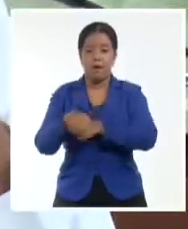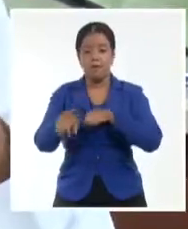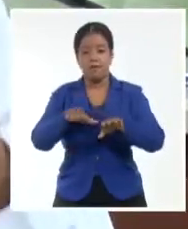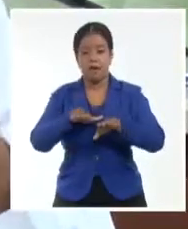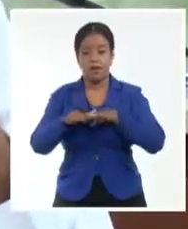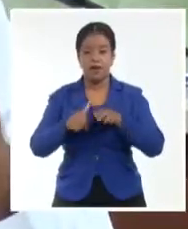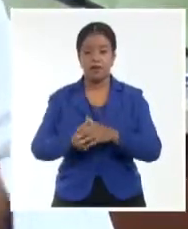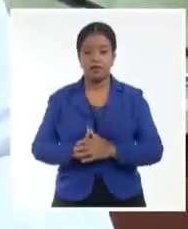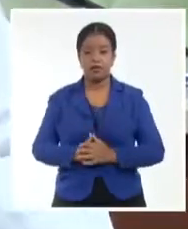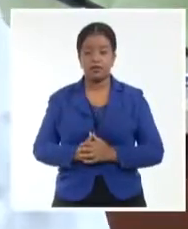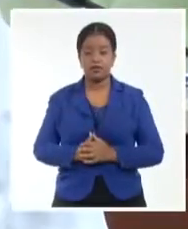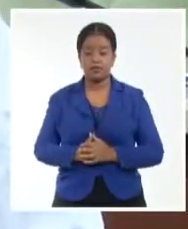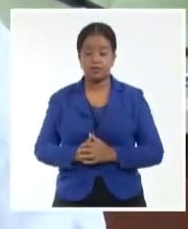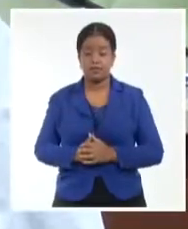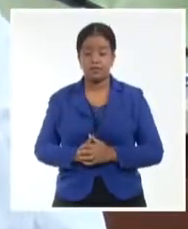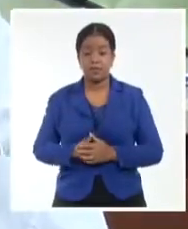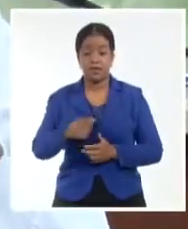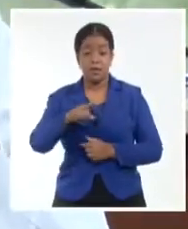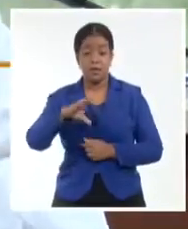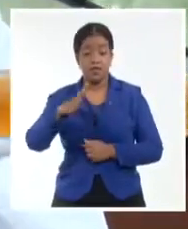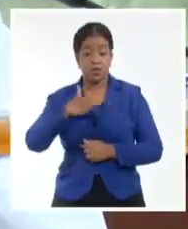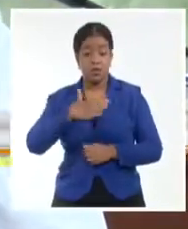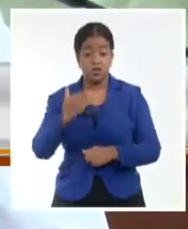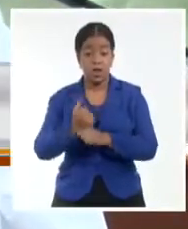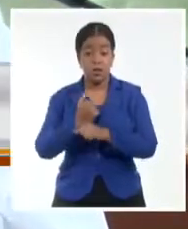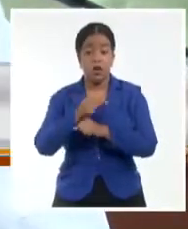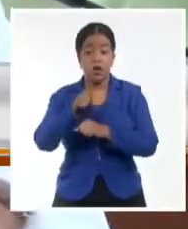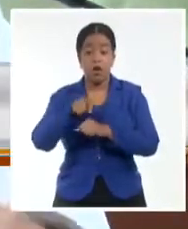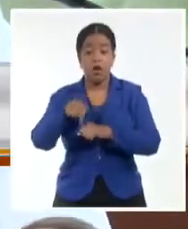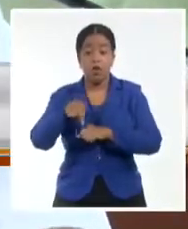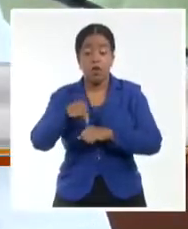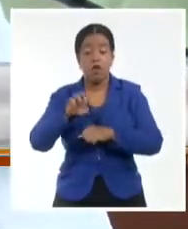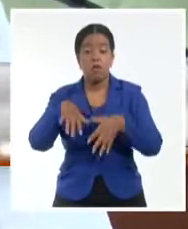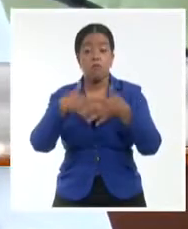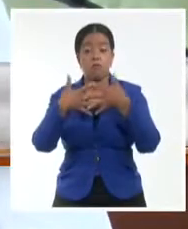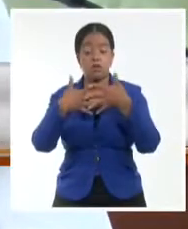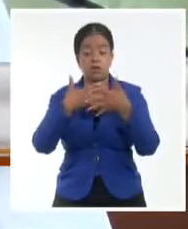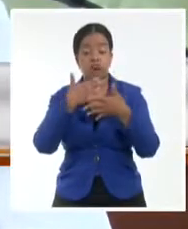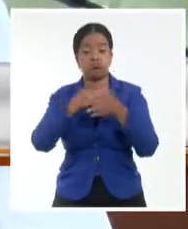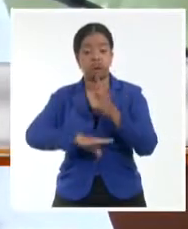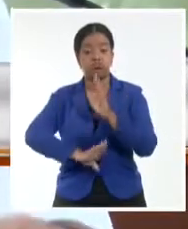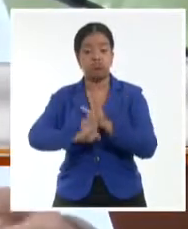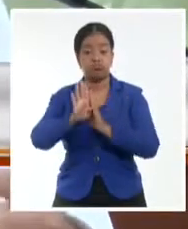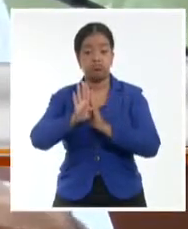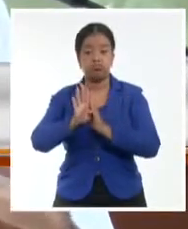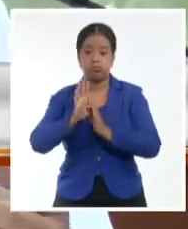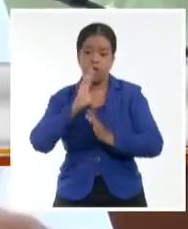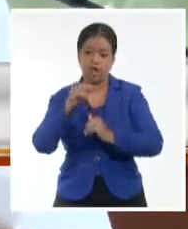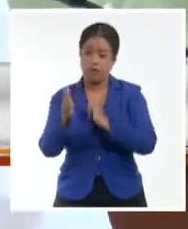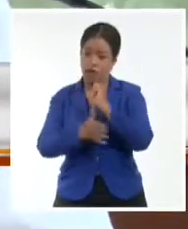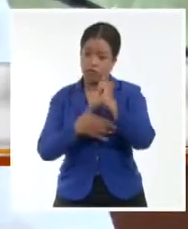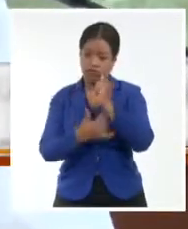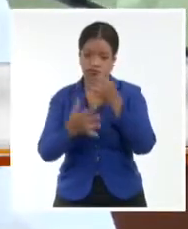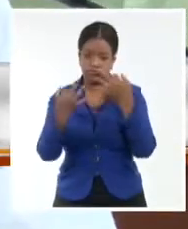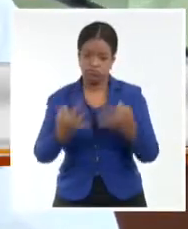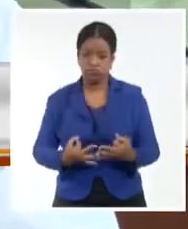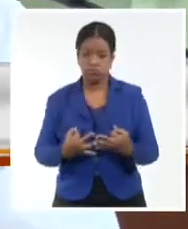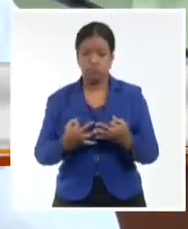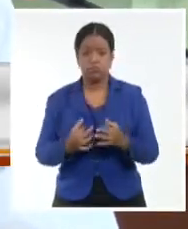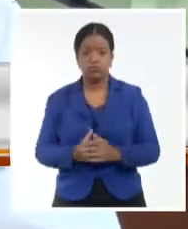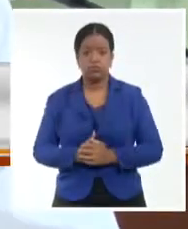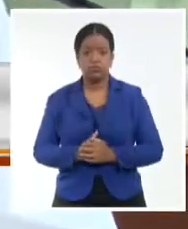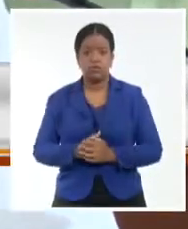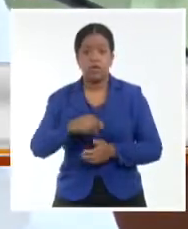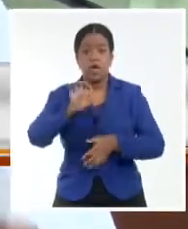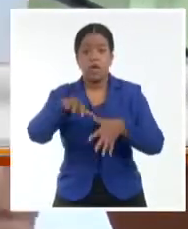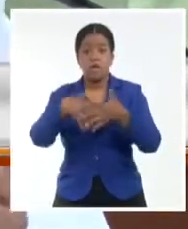con la forma no estatal de gestión le ha aportado valor a la empresa. Nosotros tenemos que ser honestos con eso. Desde que nosotros, que es una empresa que